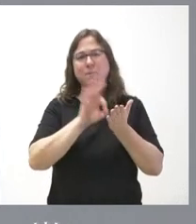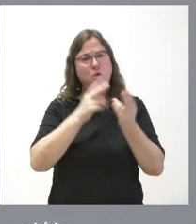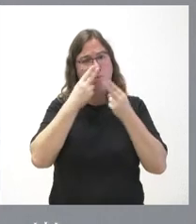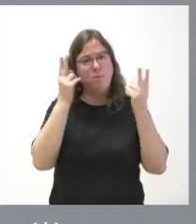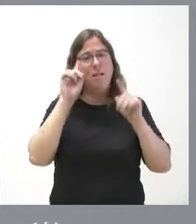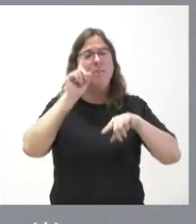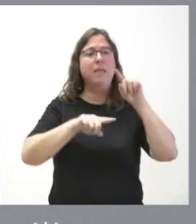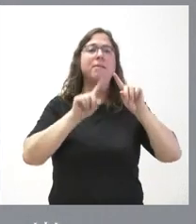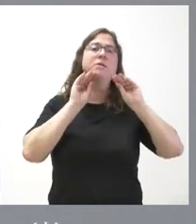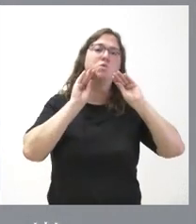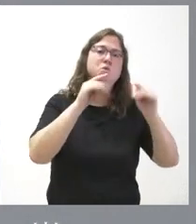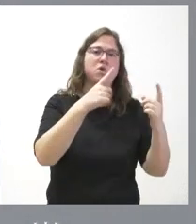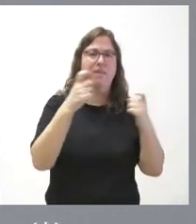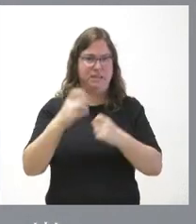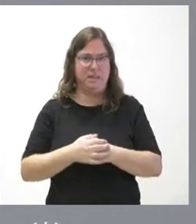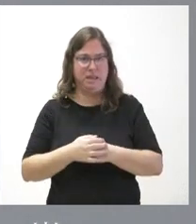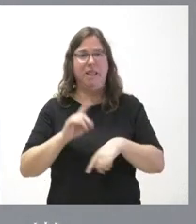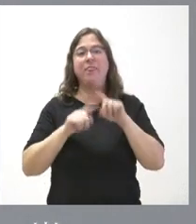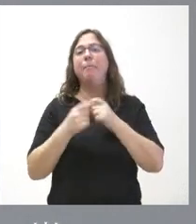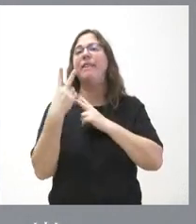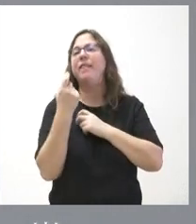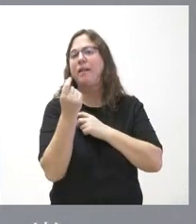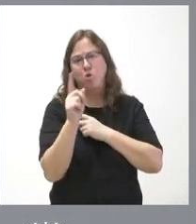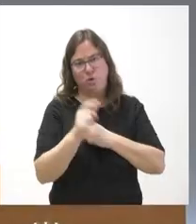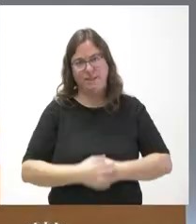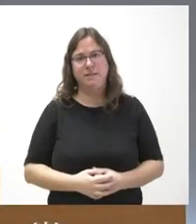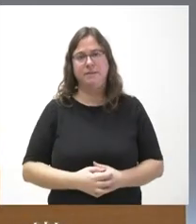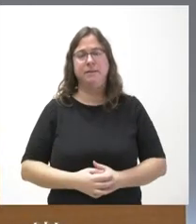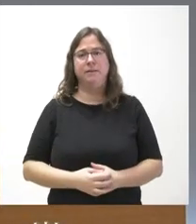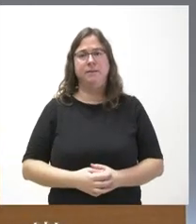función de sus necesidades no de su declaración de la renta